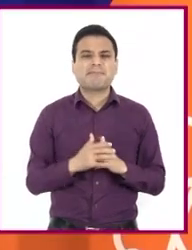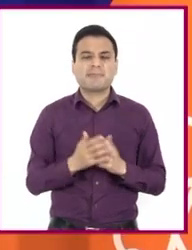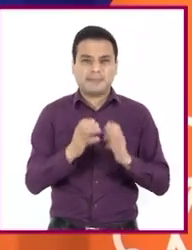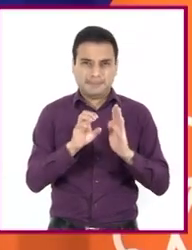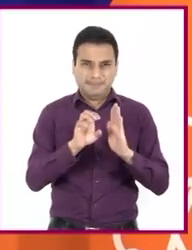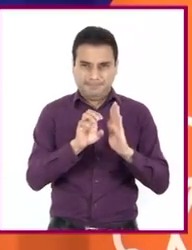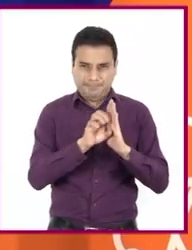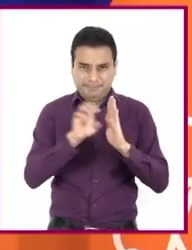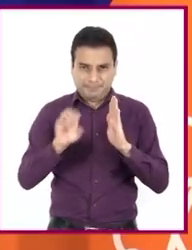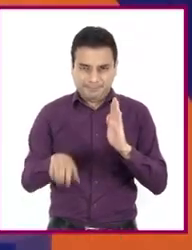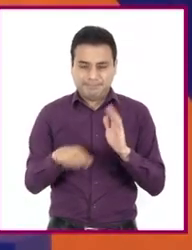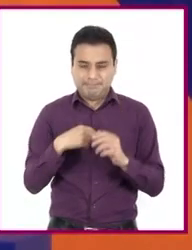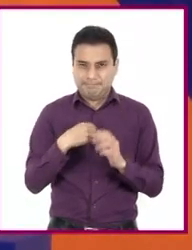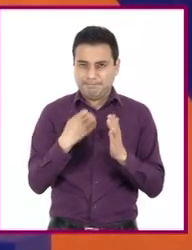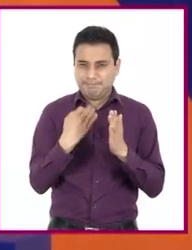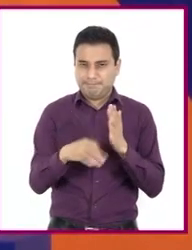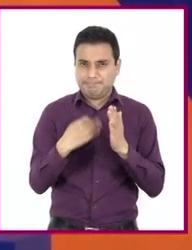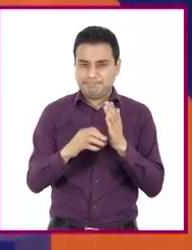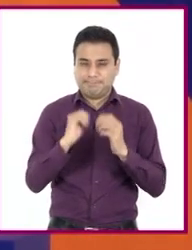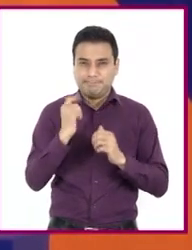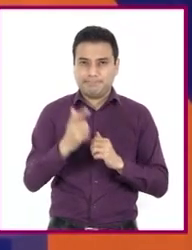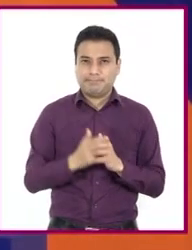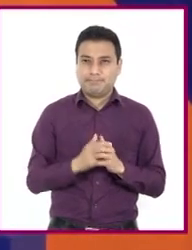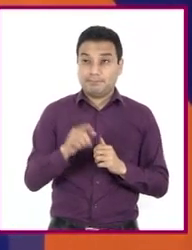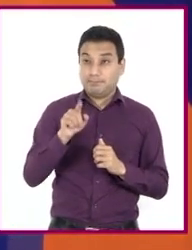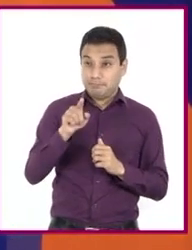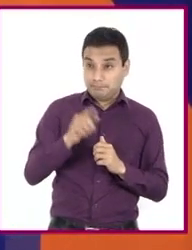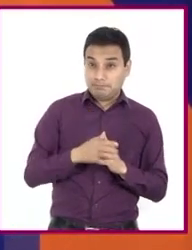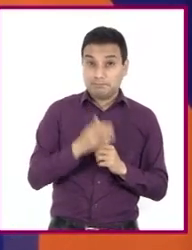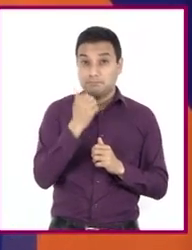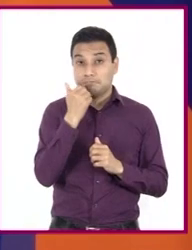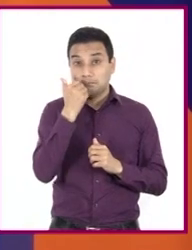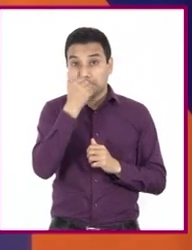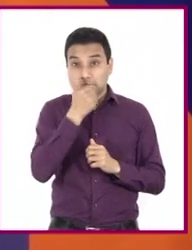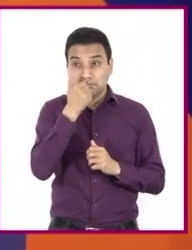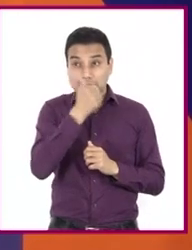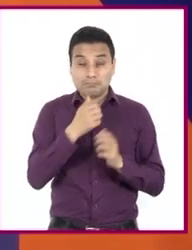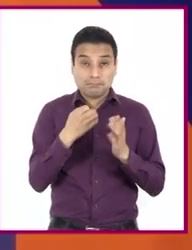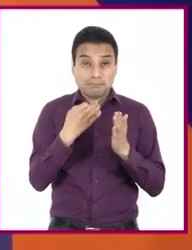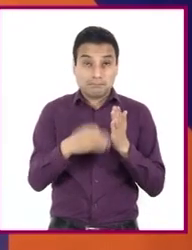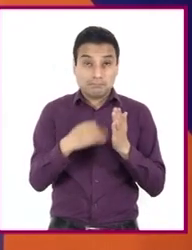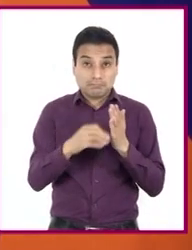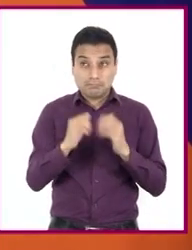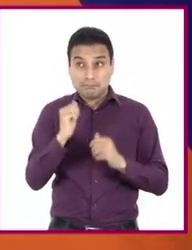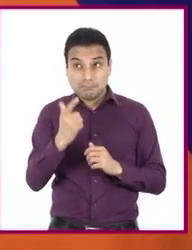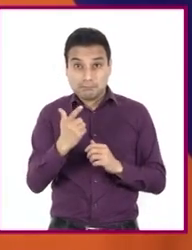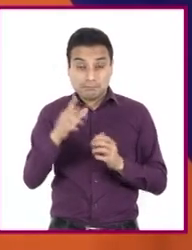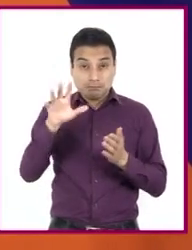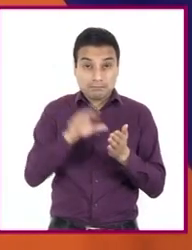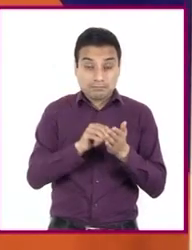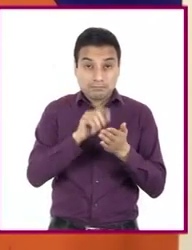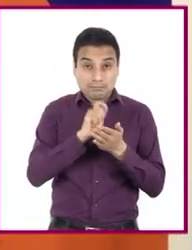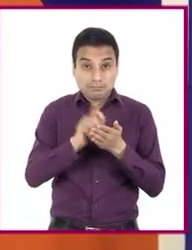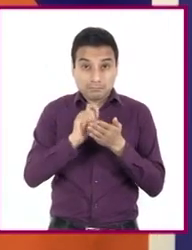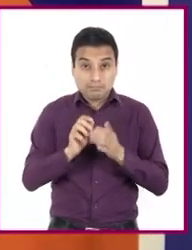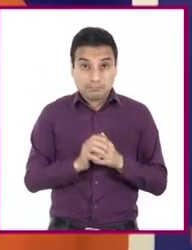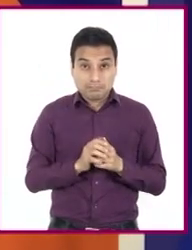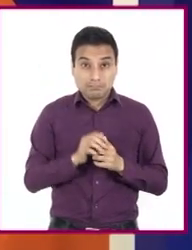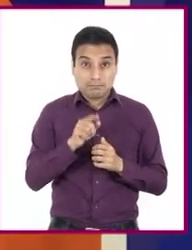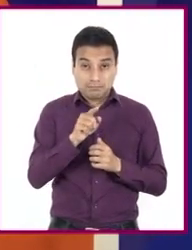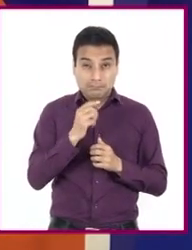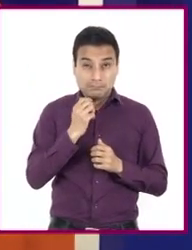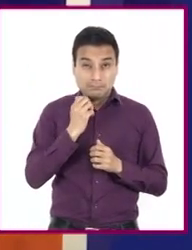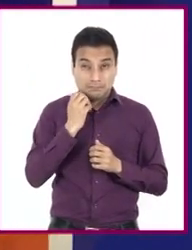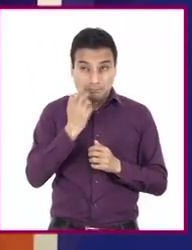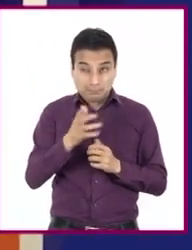tal vez me faltó algo. Si a ti, a las alumnas y alumnos, les faltó algún dato o quieren asegurarse de